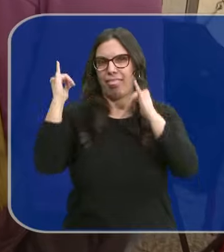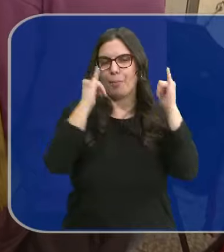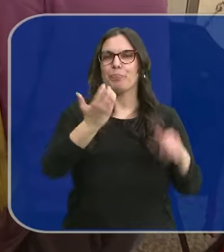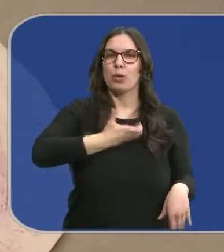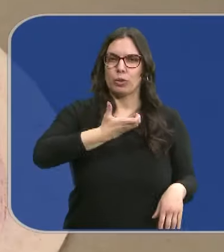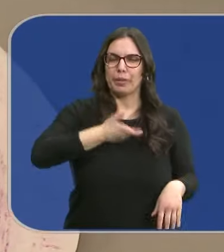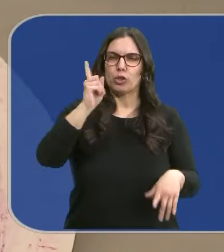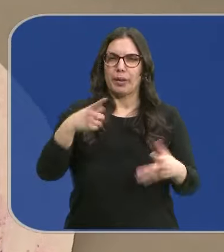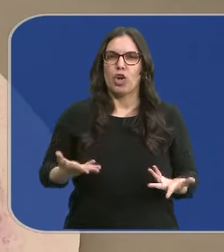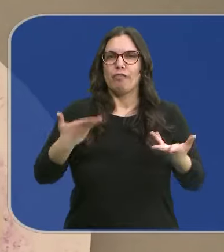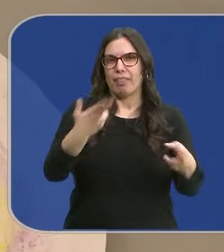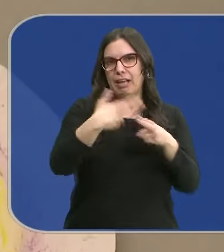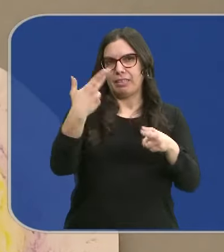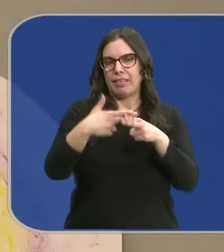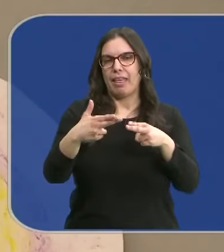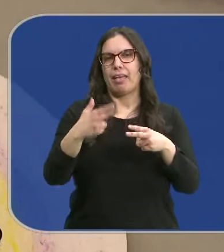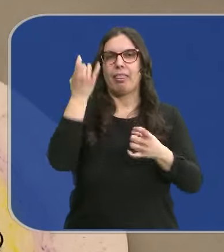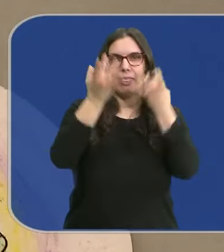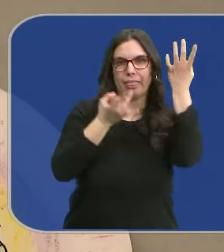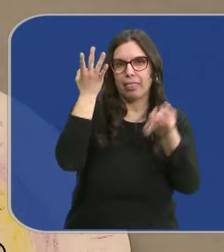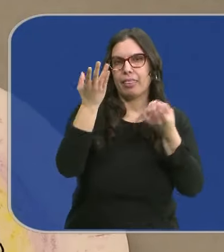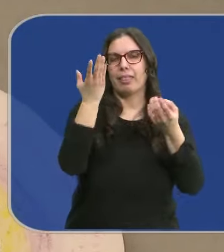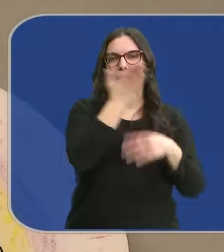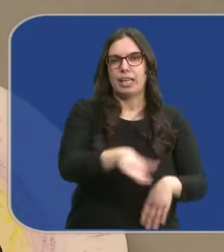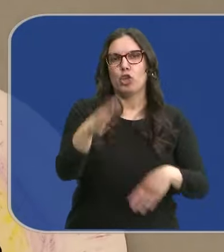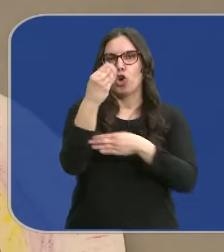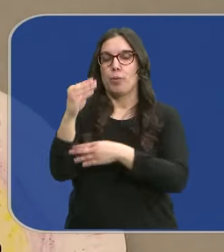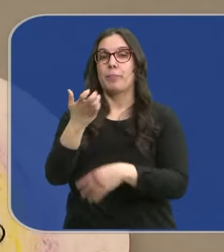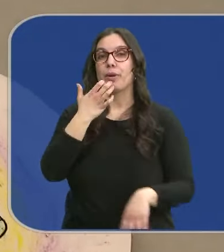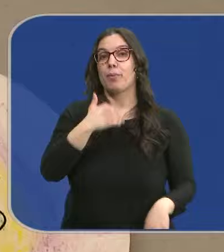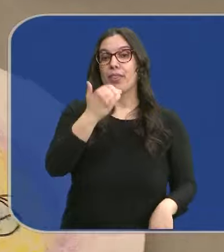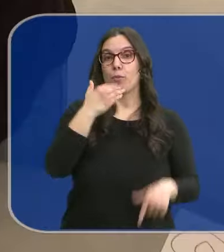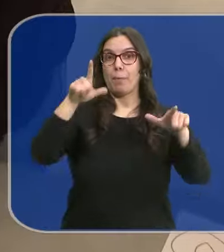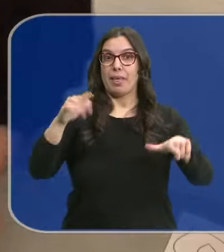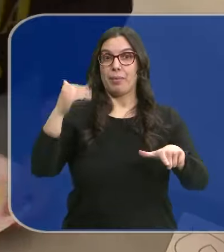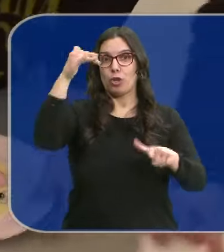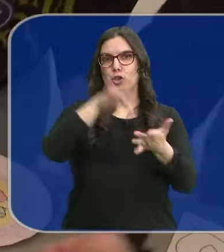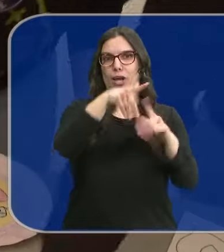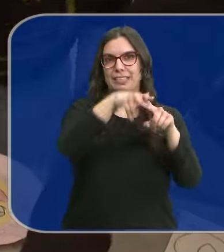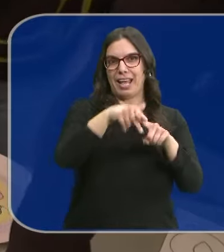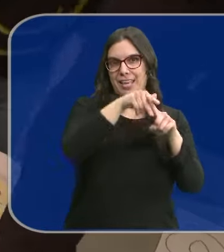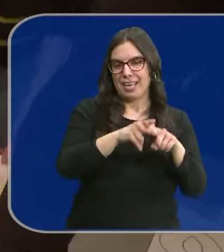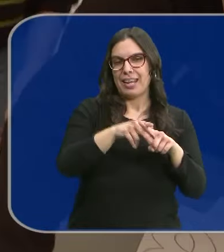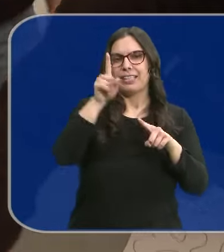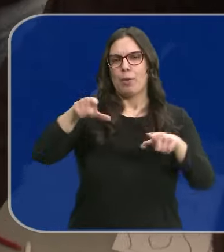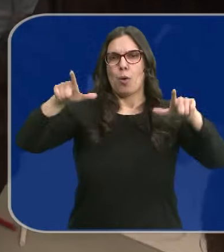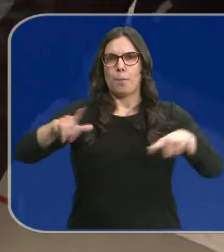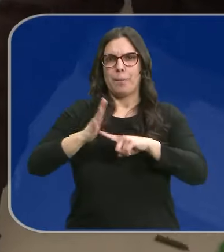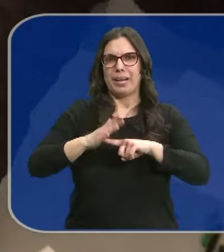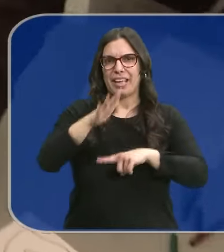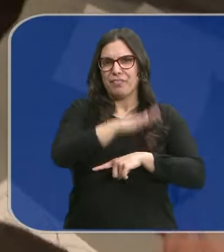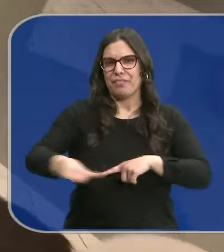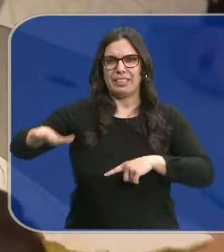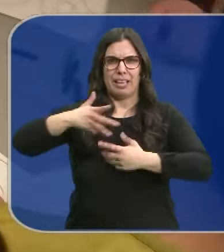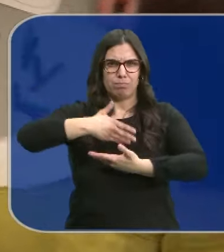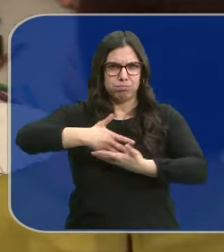ayuntamientos también ofrecen actividades de ocio para niños y jóvenes. En Zamora, en la Plaza Mayor, hay talleres y un enorme parque infantil para